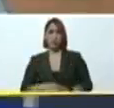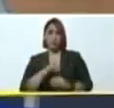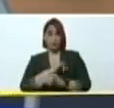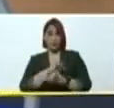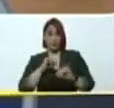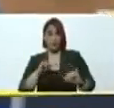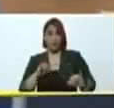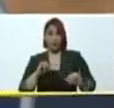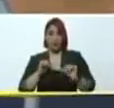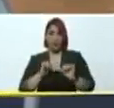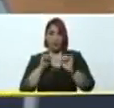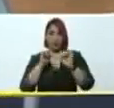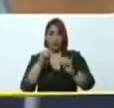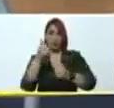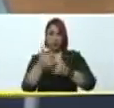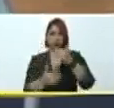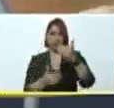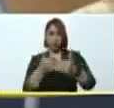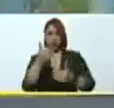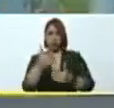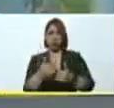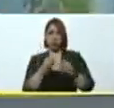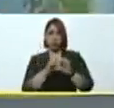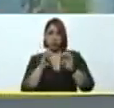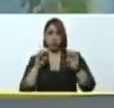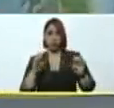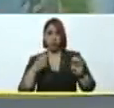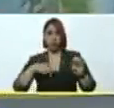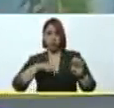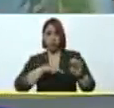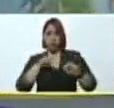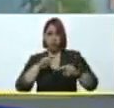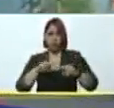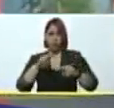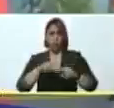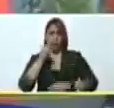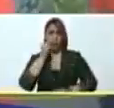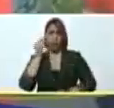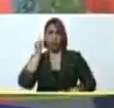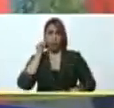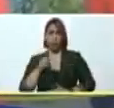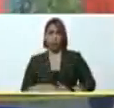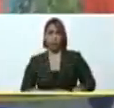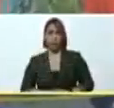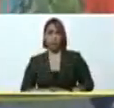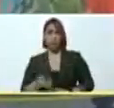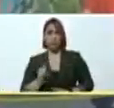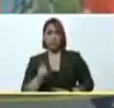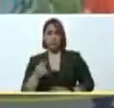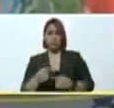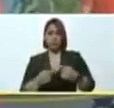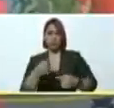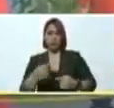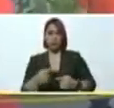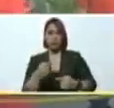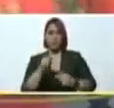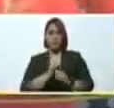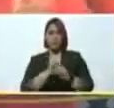de seguir avanzando en la educación de nuestros niños y niñas, que son la generación del mañana.